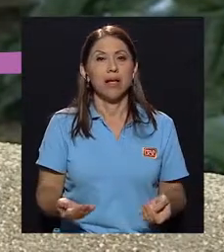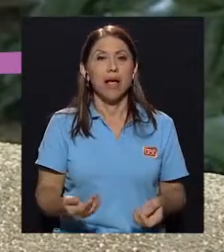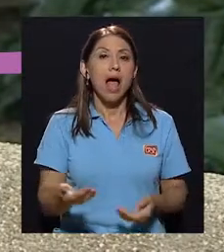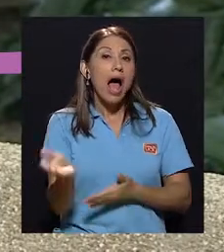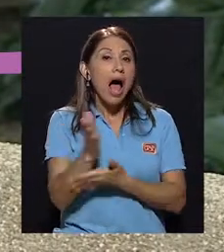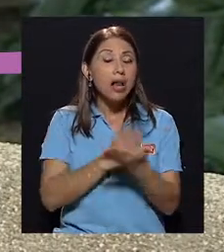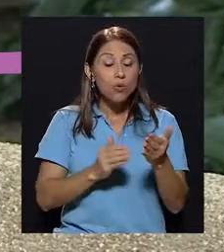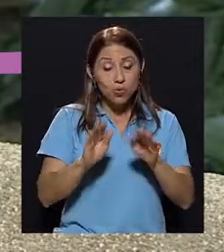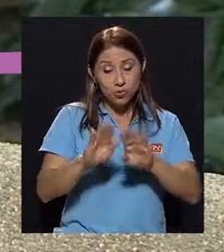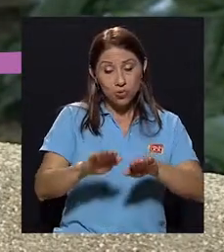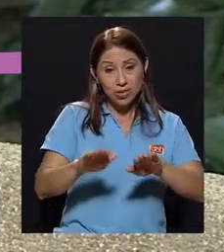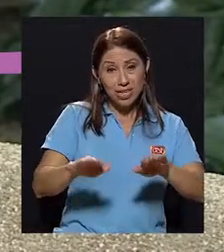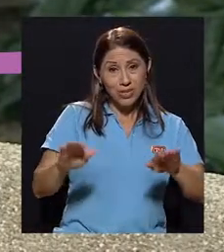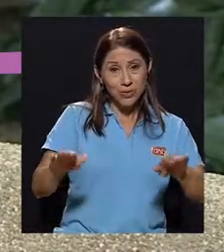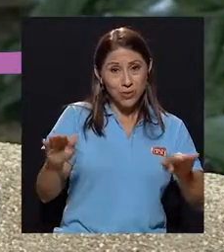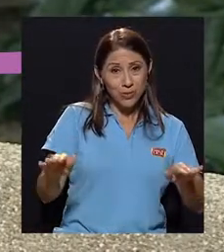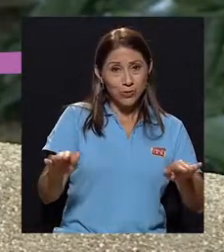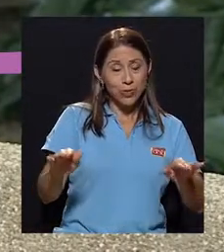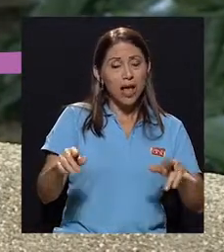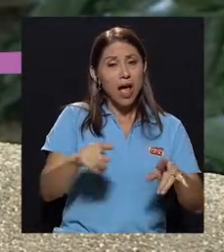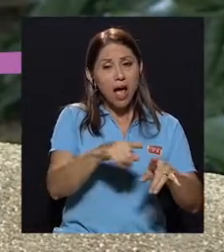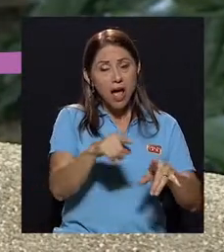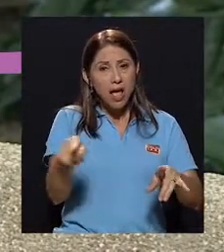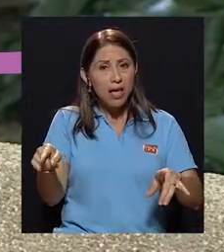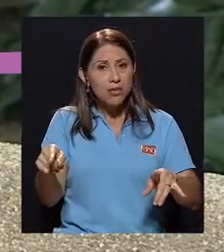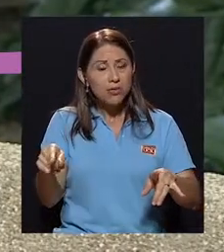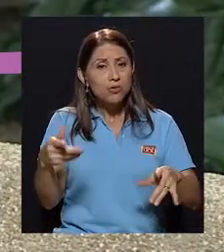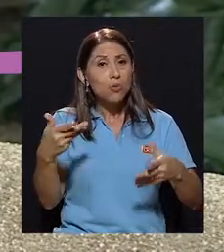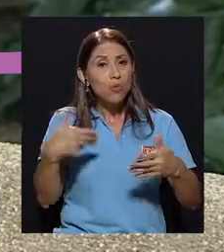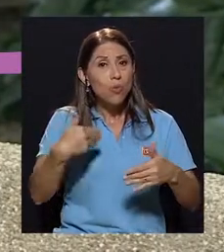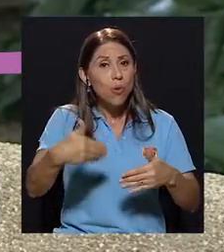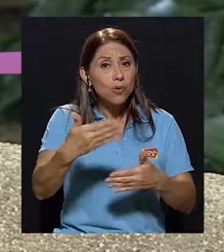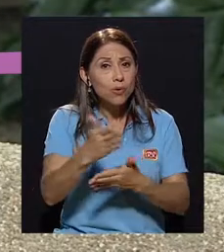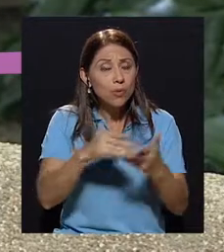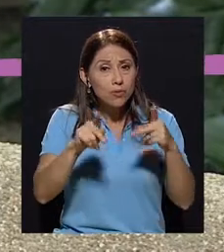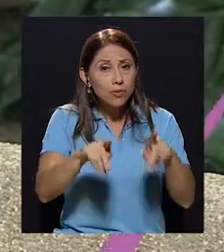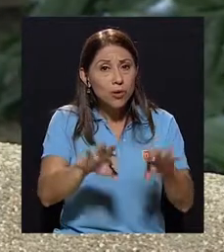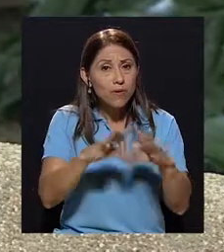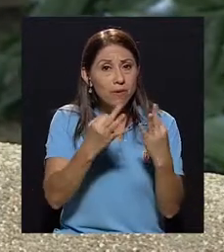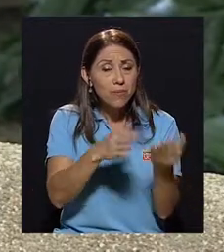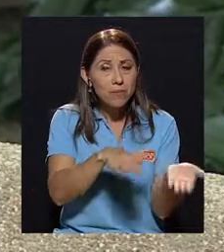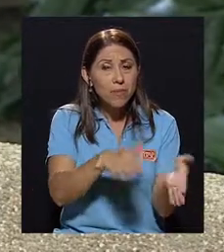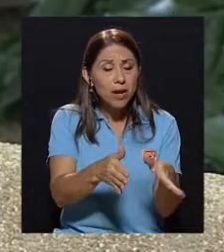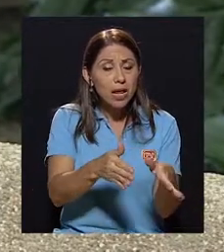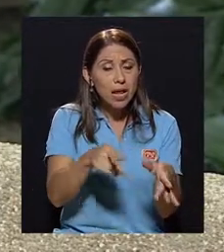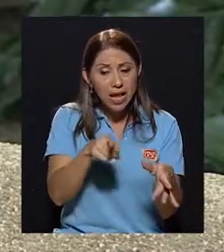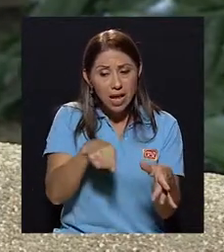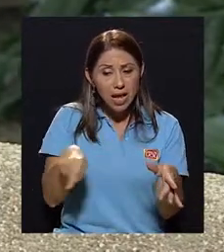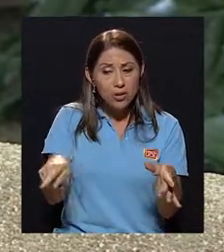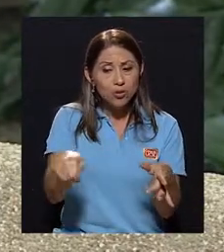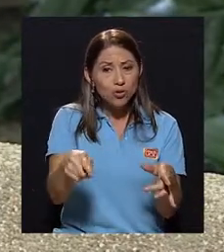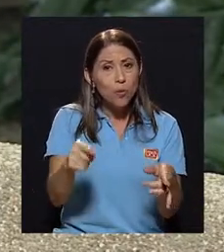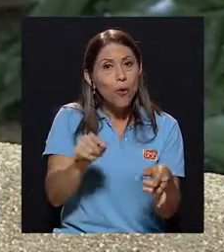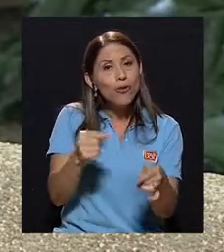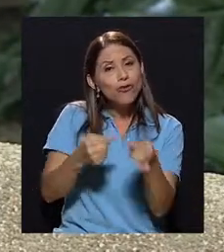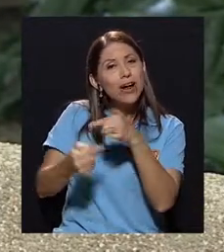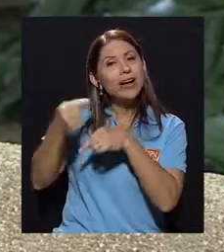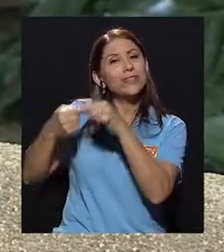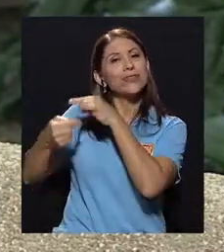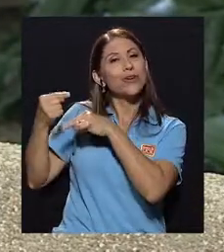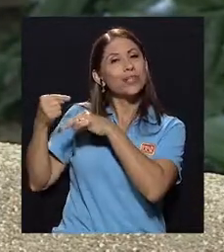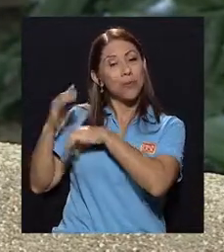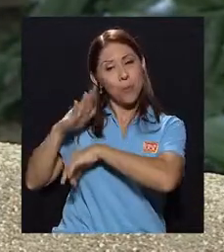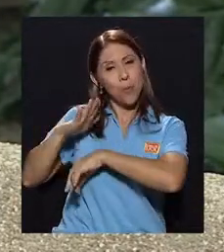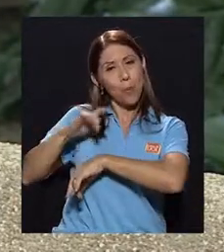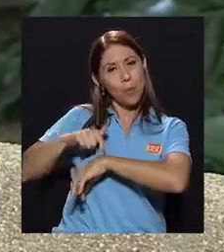que hacen regresiones a momentos anteriores de su infancia, qué sé yo, que se chupan el dedo,